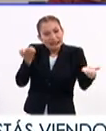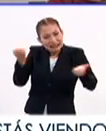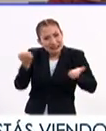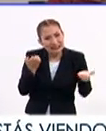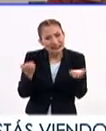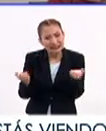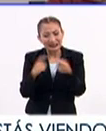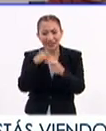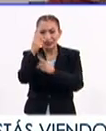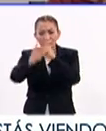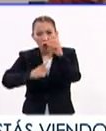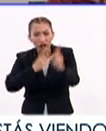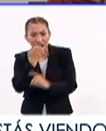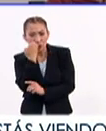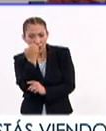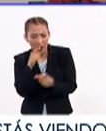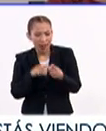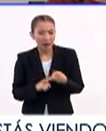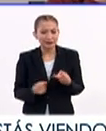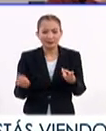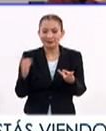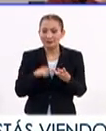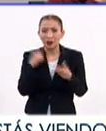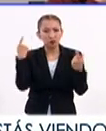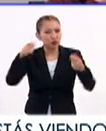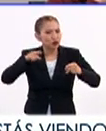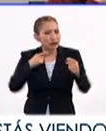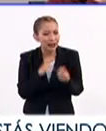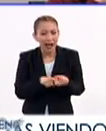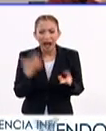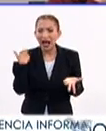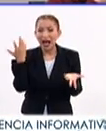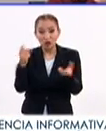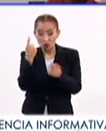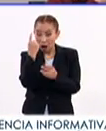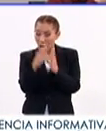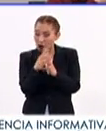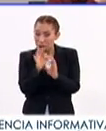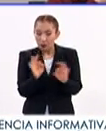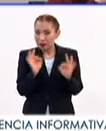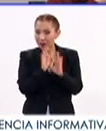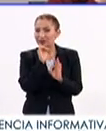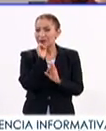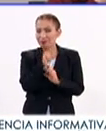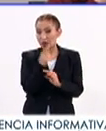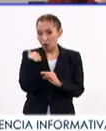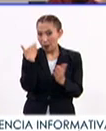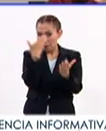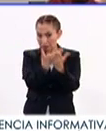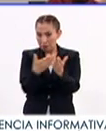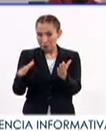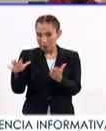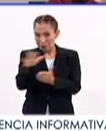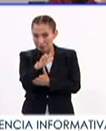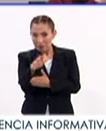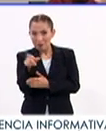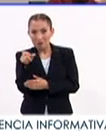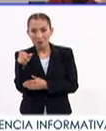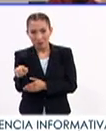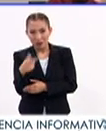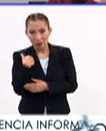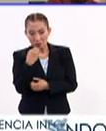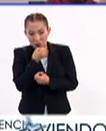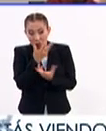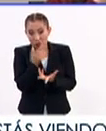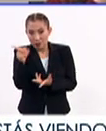física, deporte escolar, música, y algo fundamental que fue una solicitud que